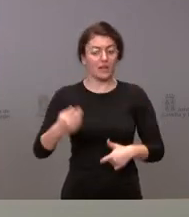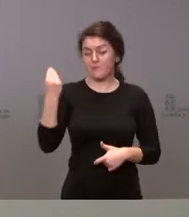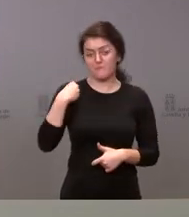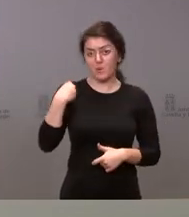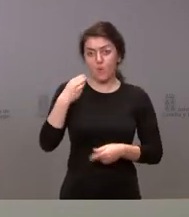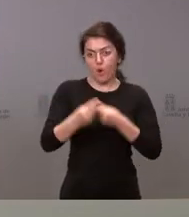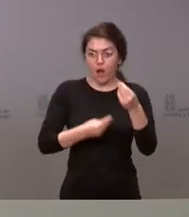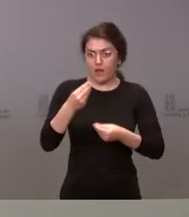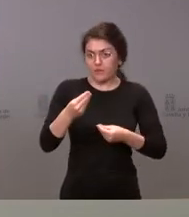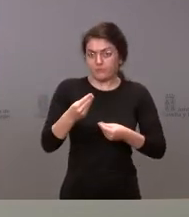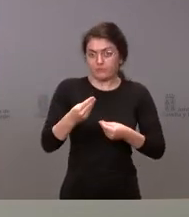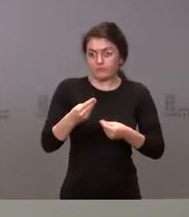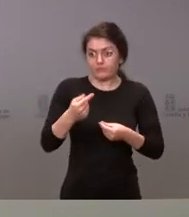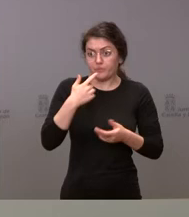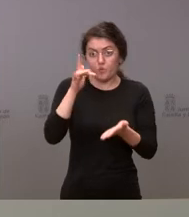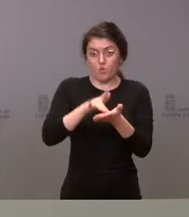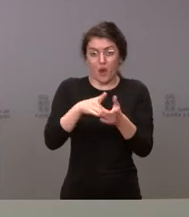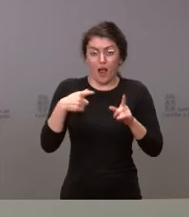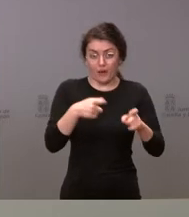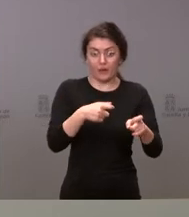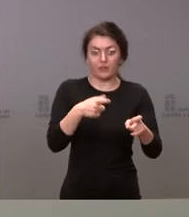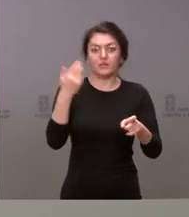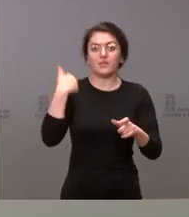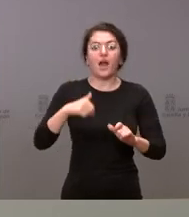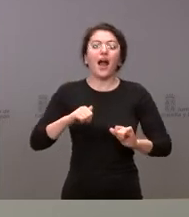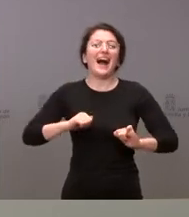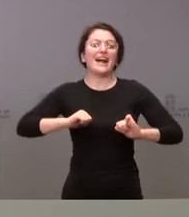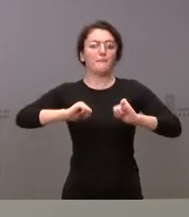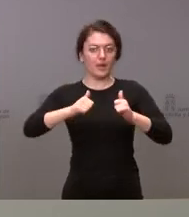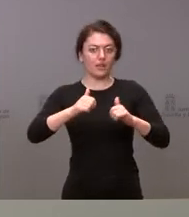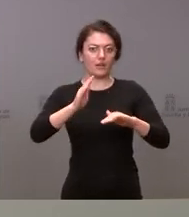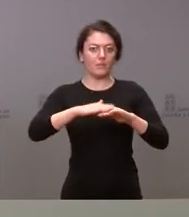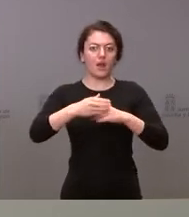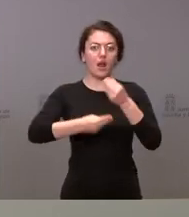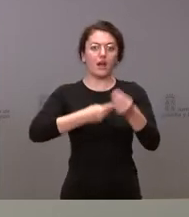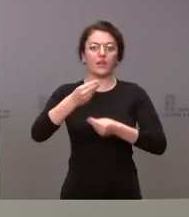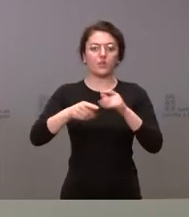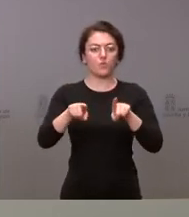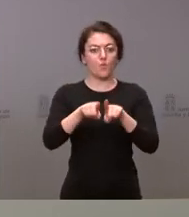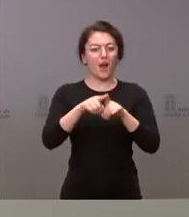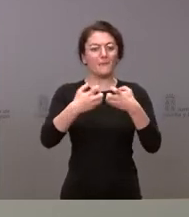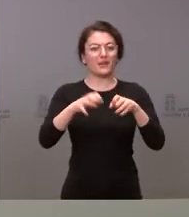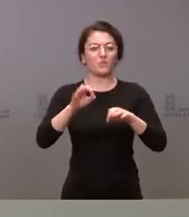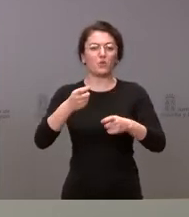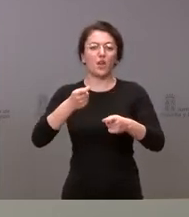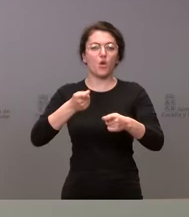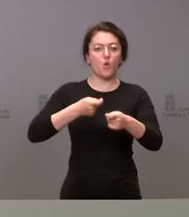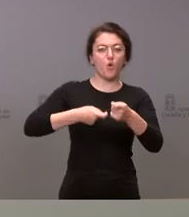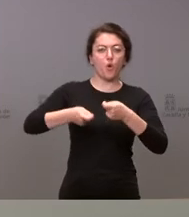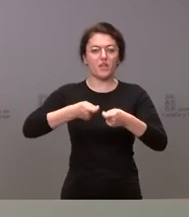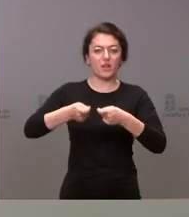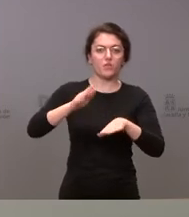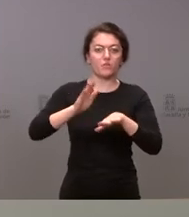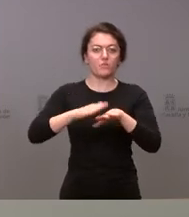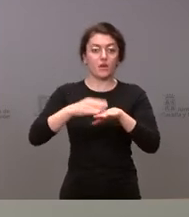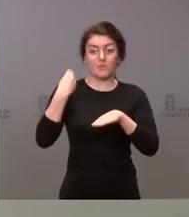activarlo y, por tanto, establecer el mecanismo de coordinación a través de la Agencia Española de Cooperación Internacional al Desarrollo,